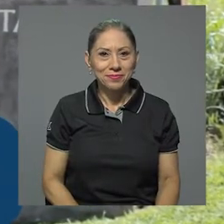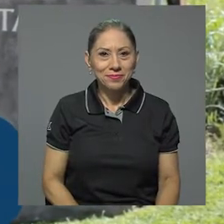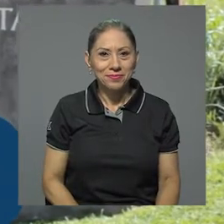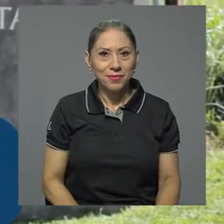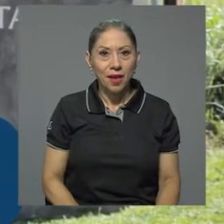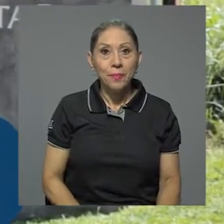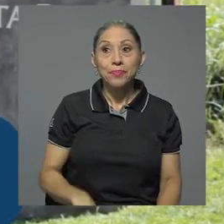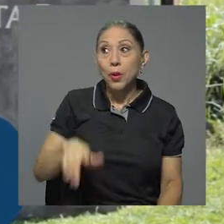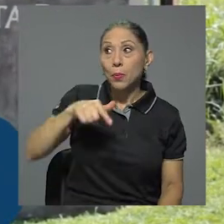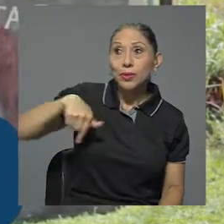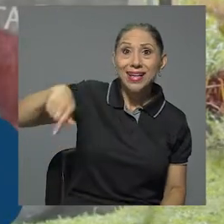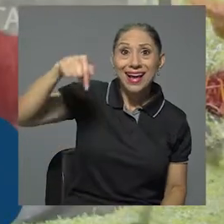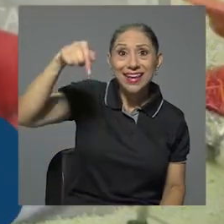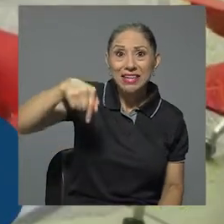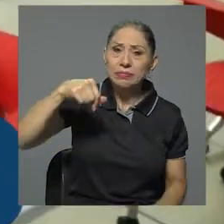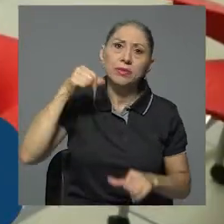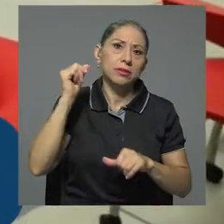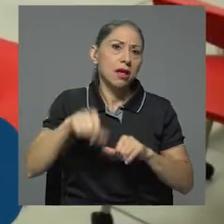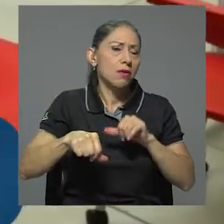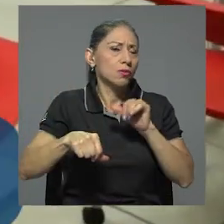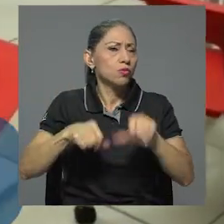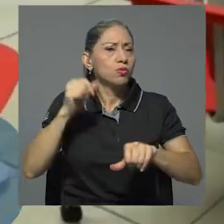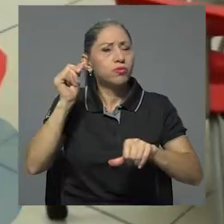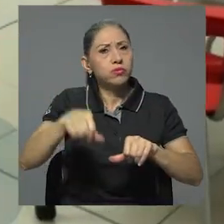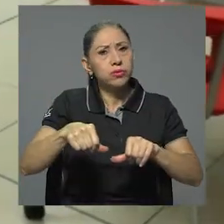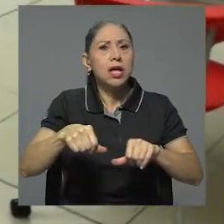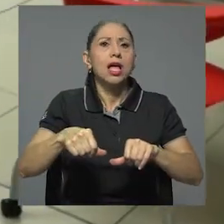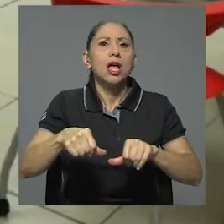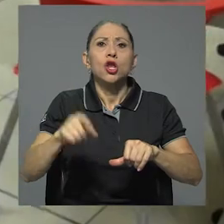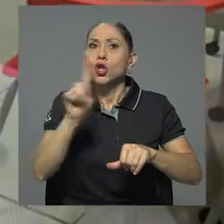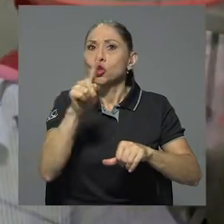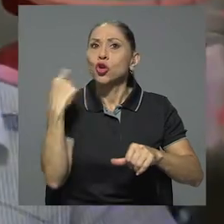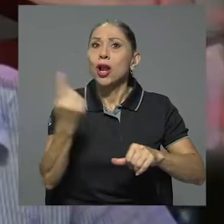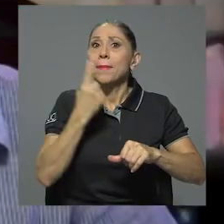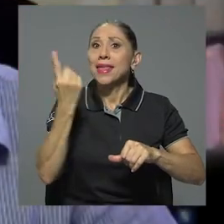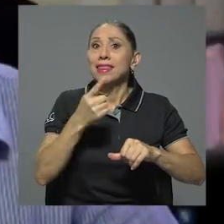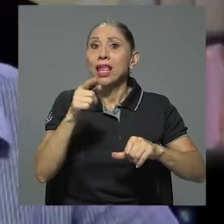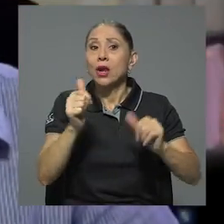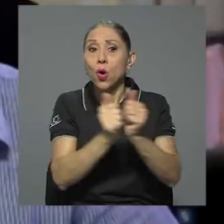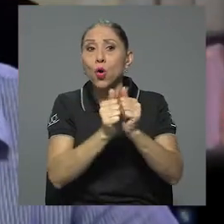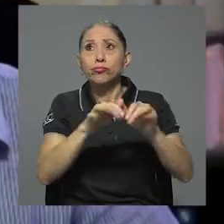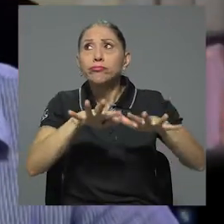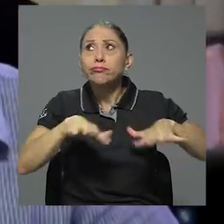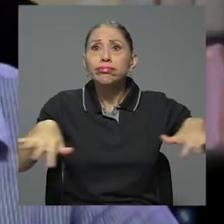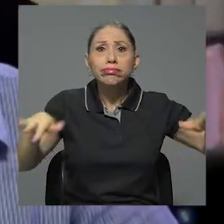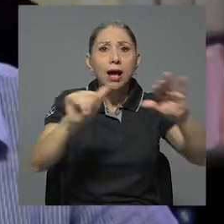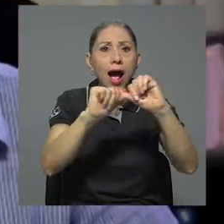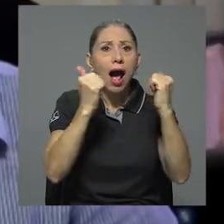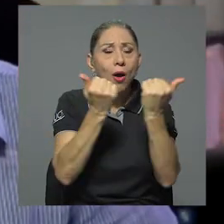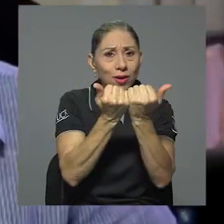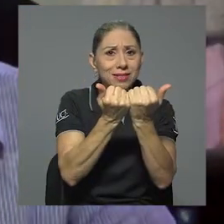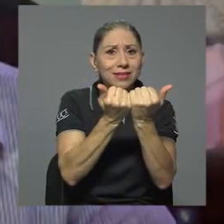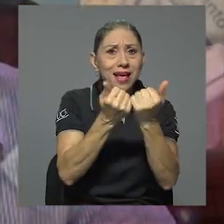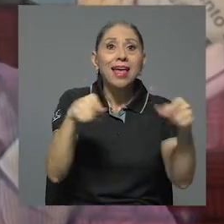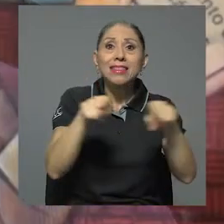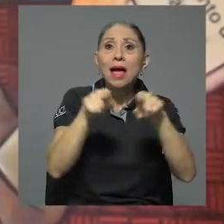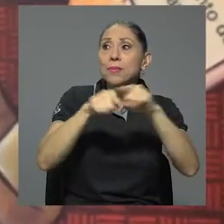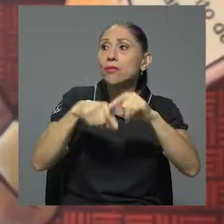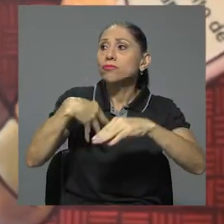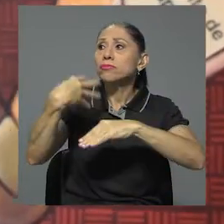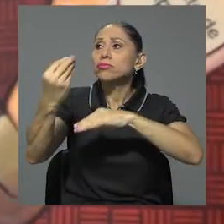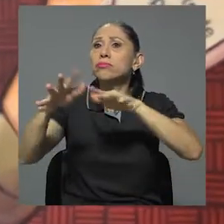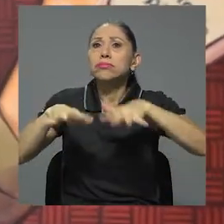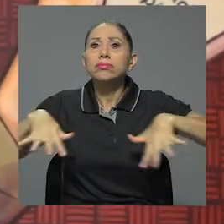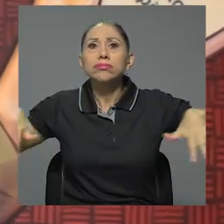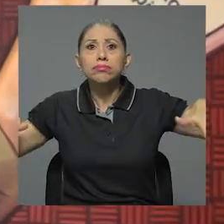En el recinto se ha hecho un gran esfuerzo, no solamente en la parte de infraestructura de aulas, sino también en el espacio físico. Creemos que